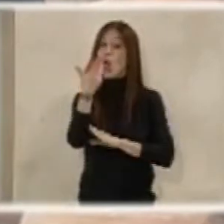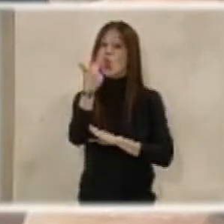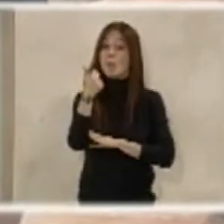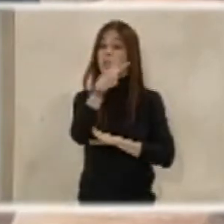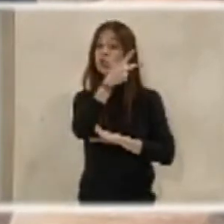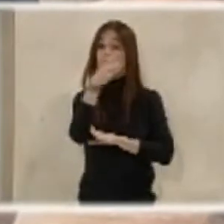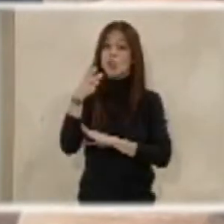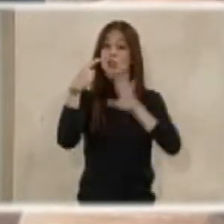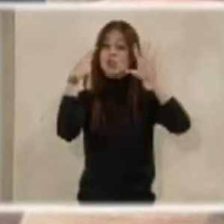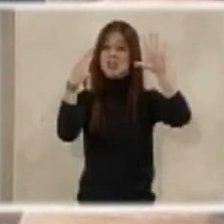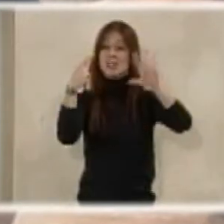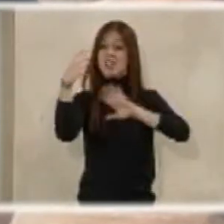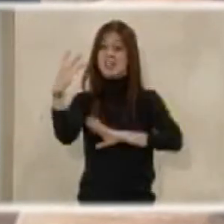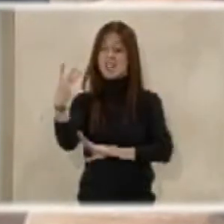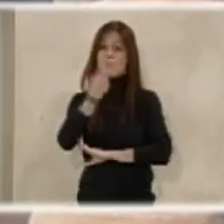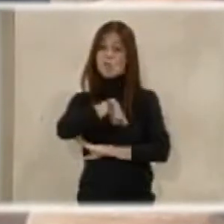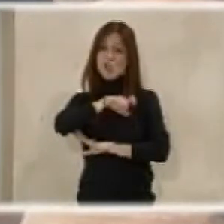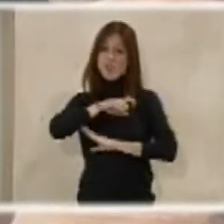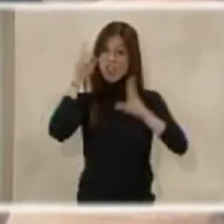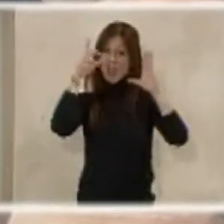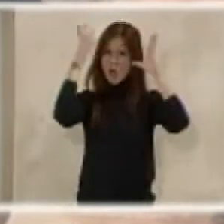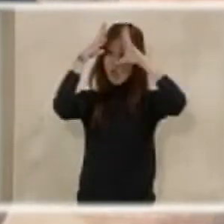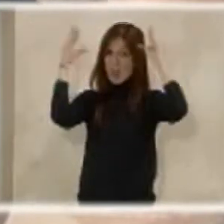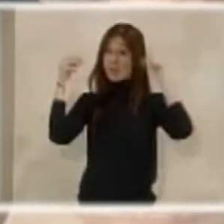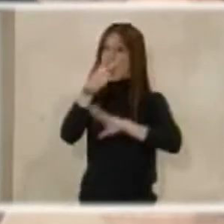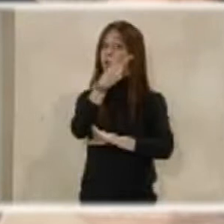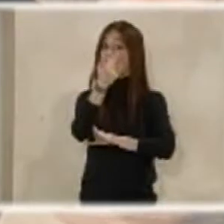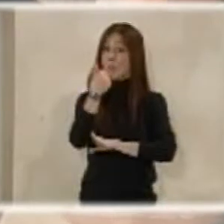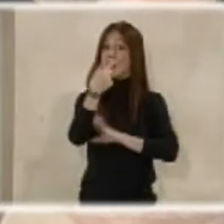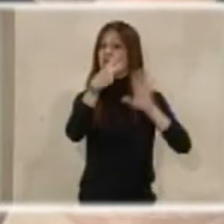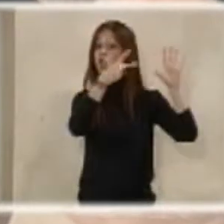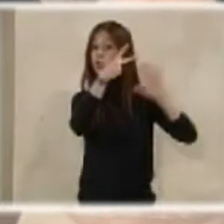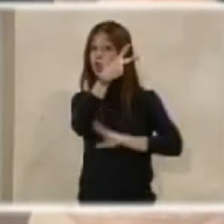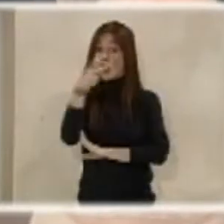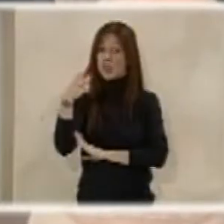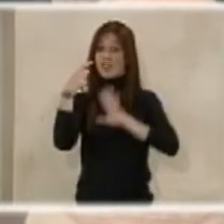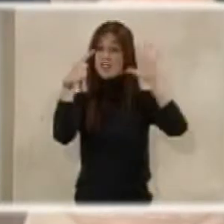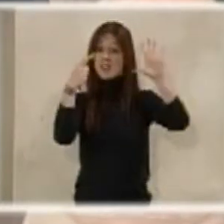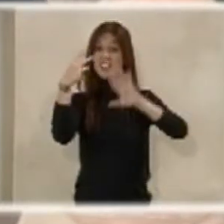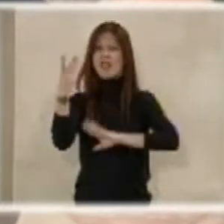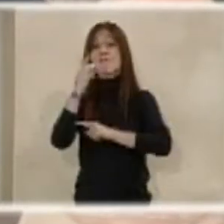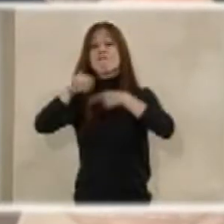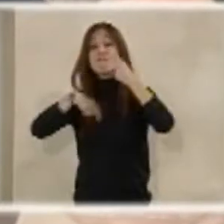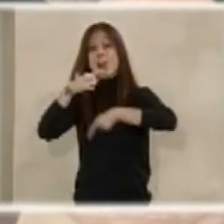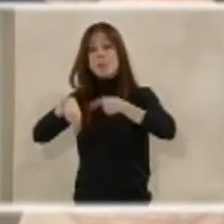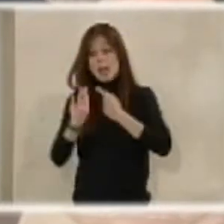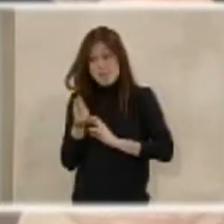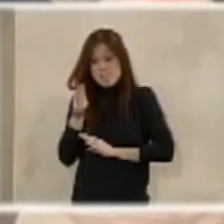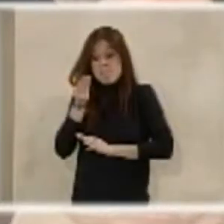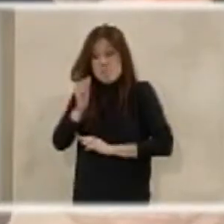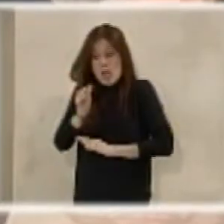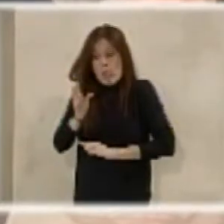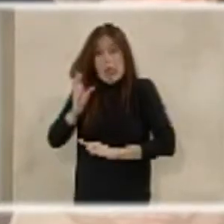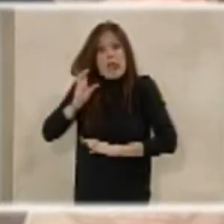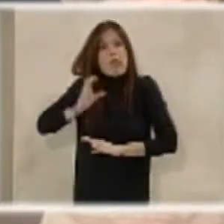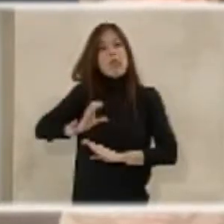.263 policías y guardias civiles, 2.263 familias que verían incrementadas en